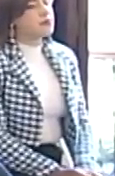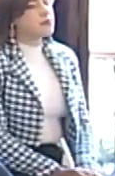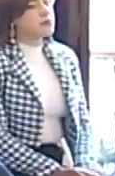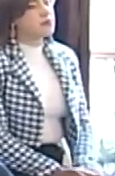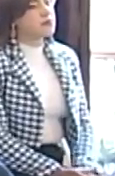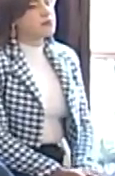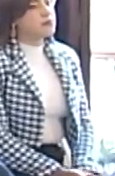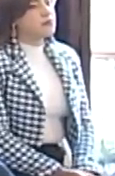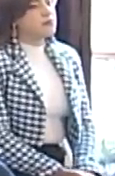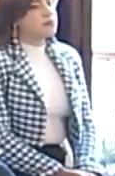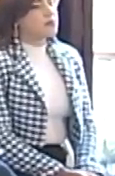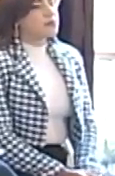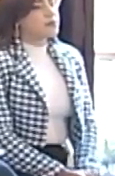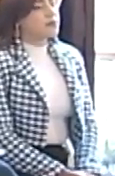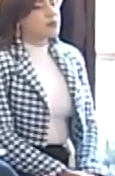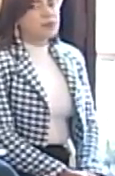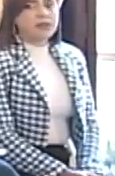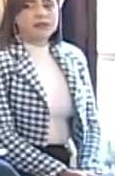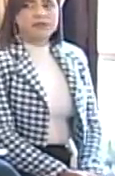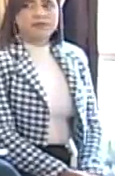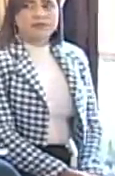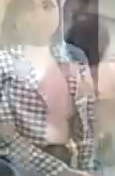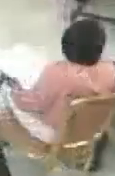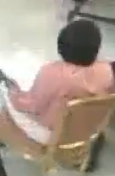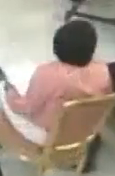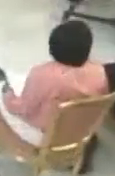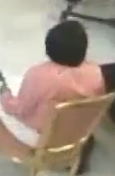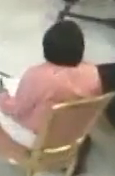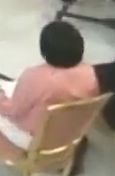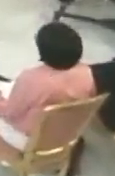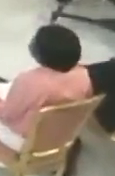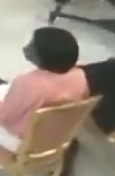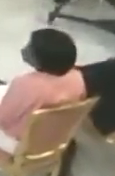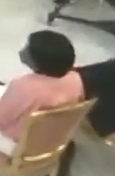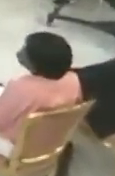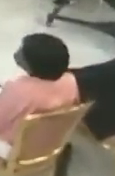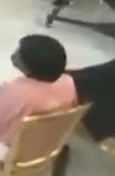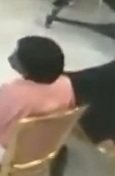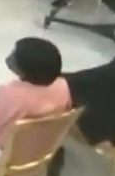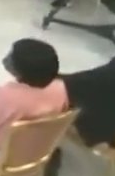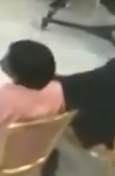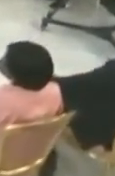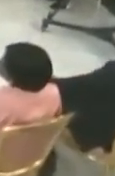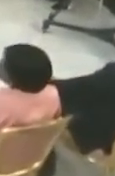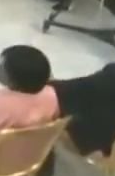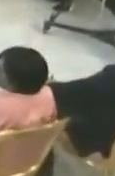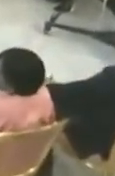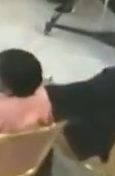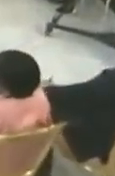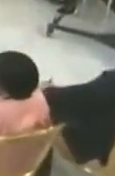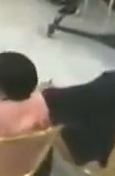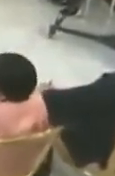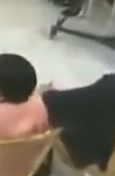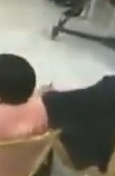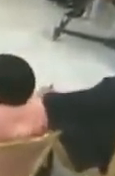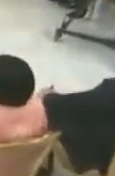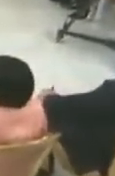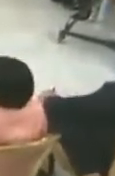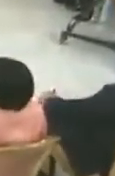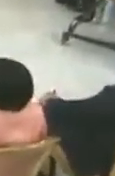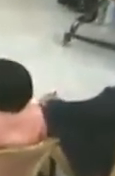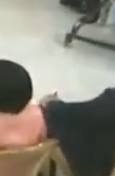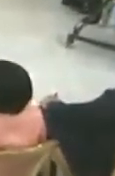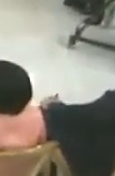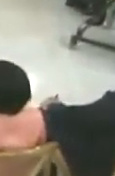Poder Legislativo, doctor Jorge Rodríguez, tiene en manos la ley sancionada el día de ayer,